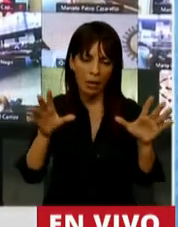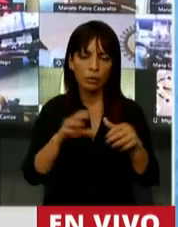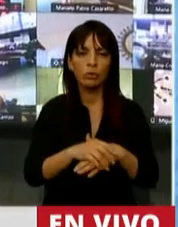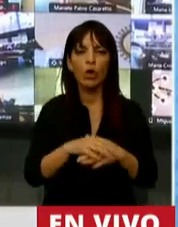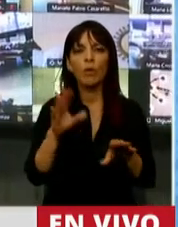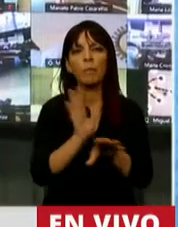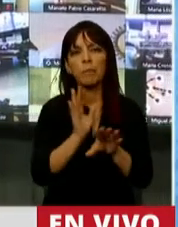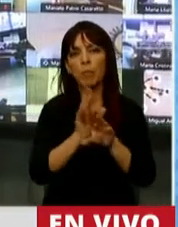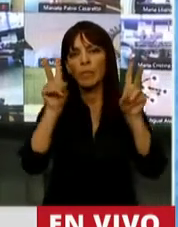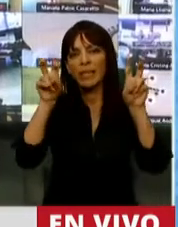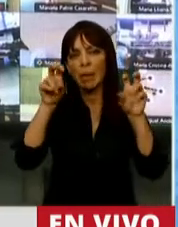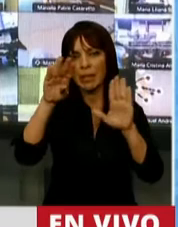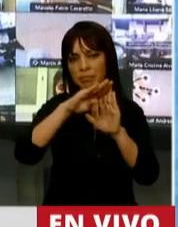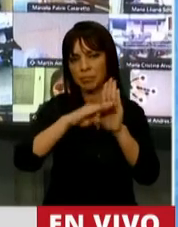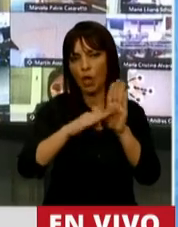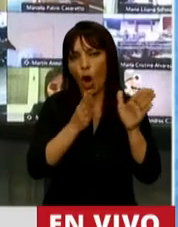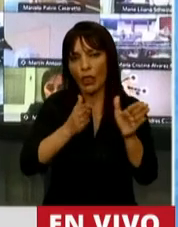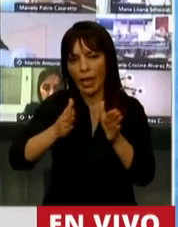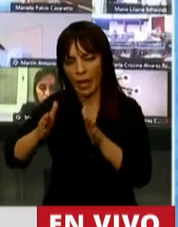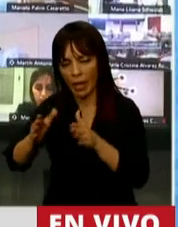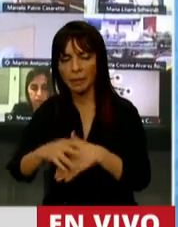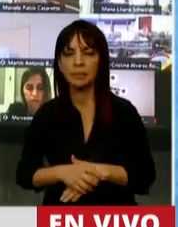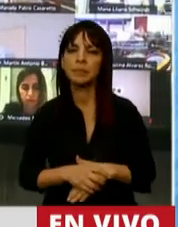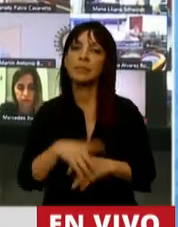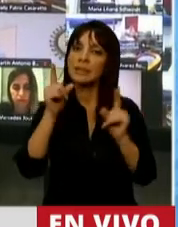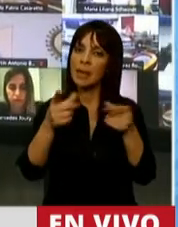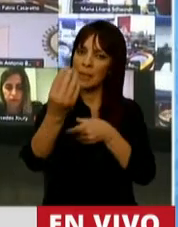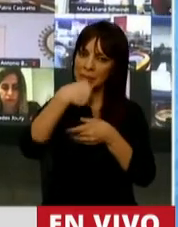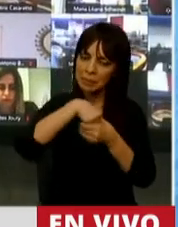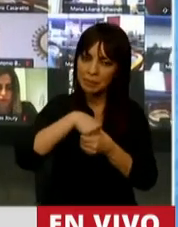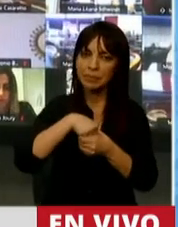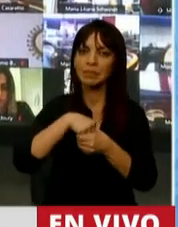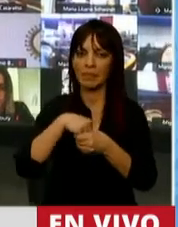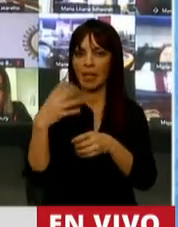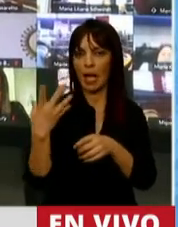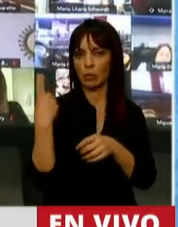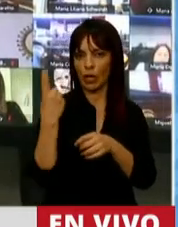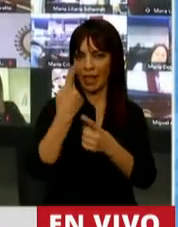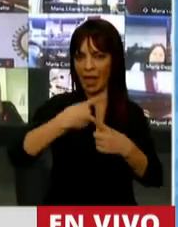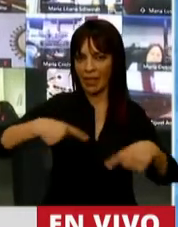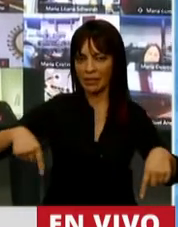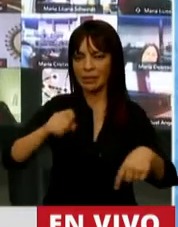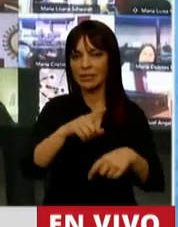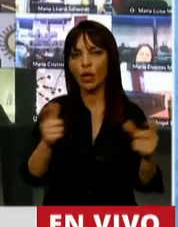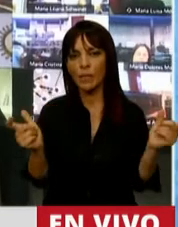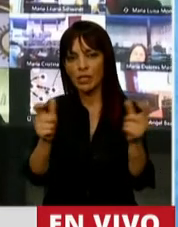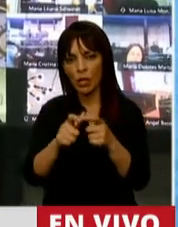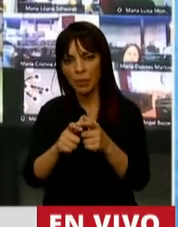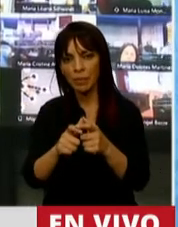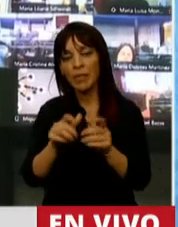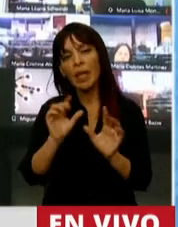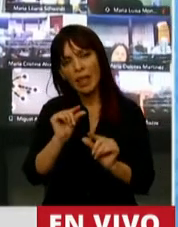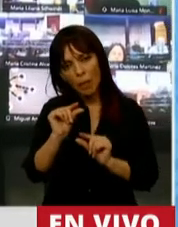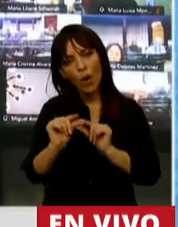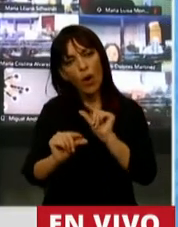ordenadores del presupuesto. Intervinieron también las autoridades de la Comisión y ahí